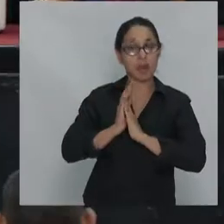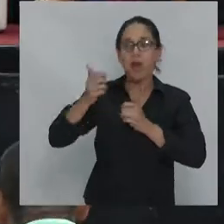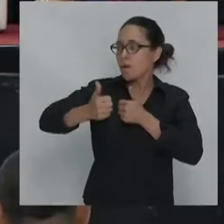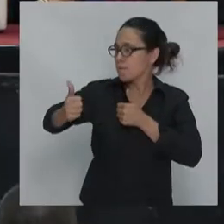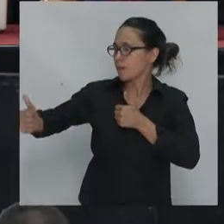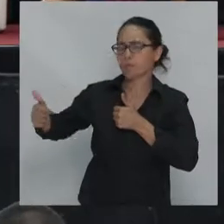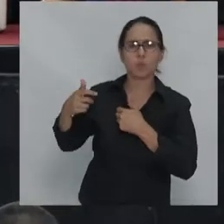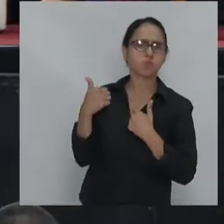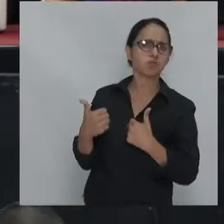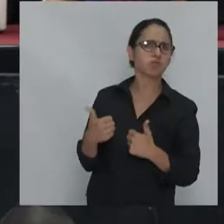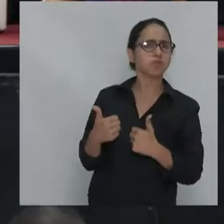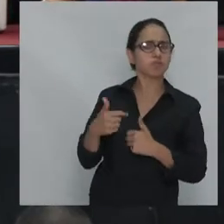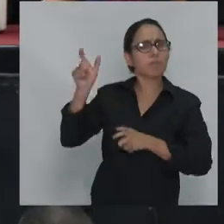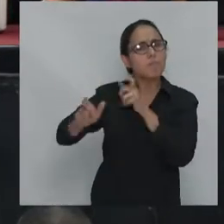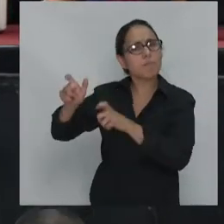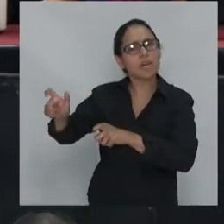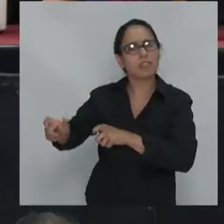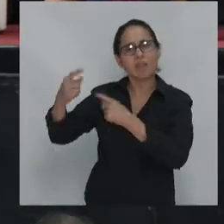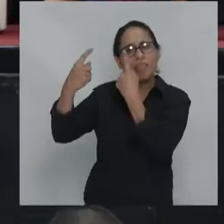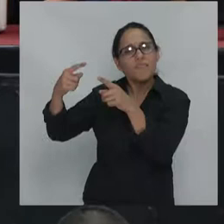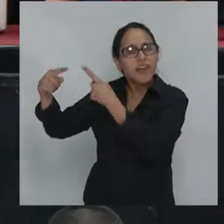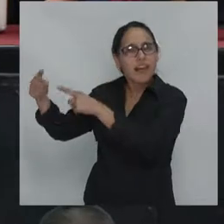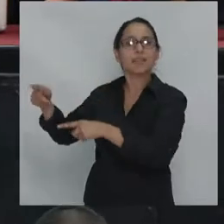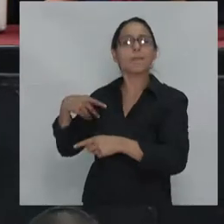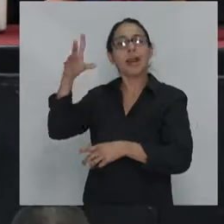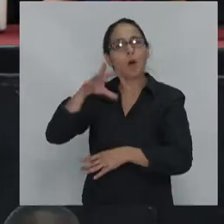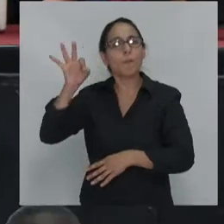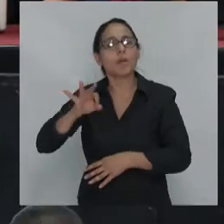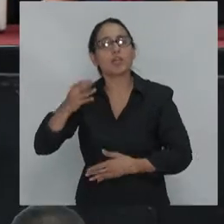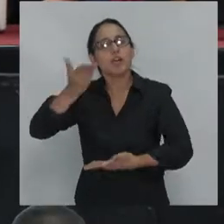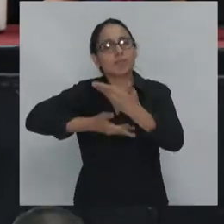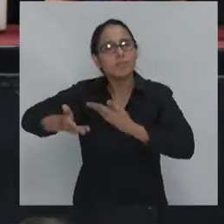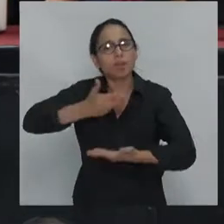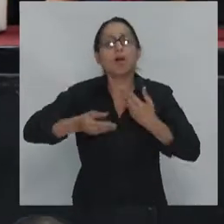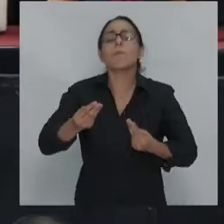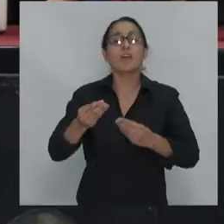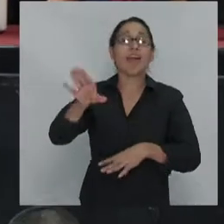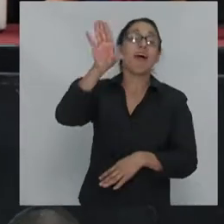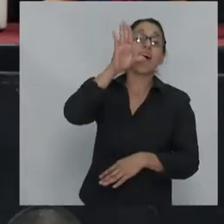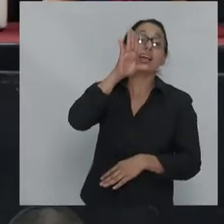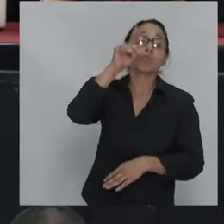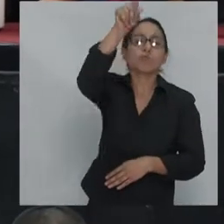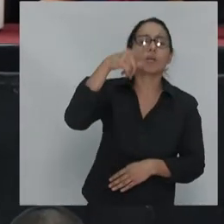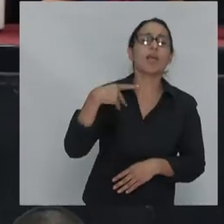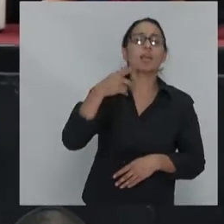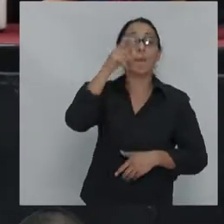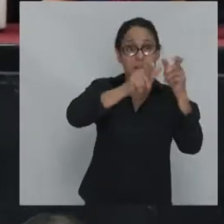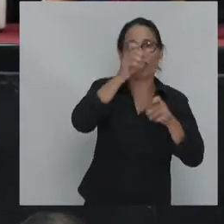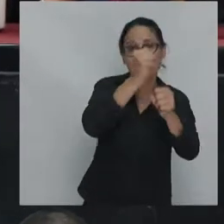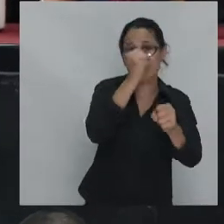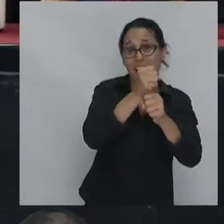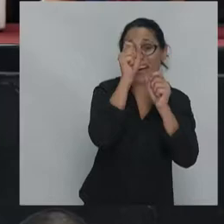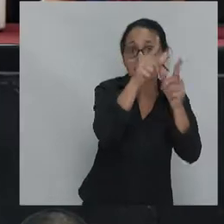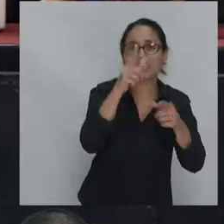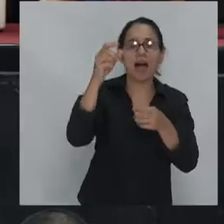miradas complementarias de lo que representa el mundo Trump para Estados Unidos, para los trabajadores norteamericanos y para el